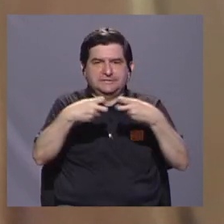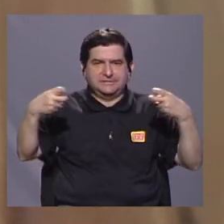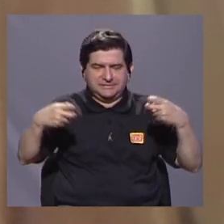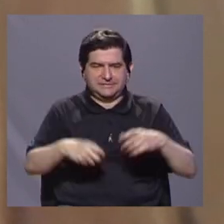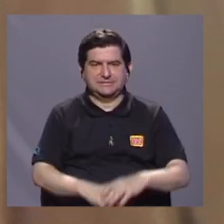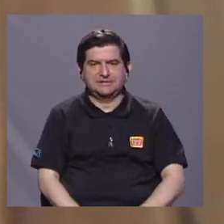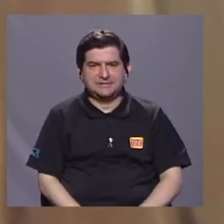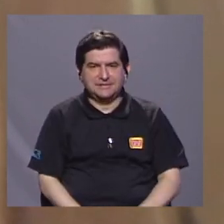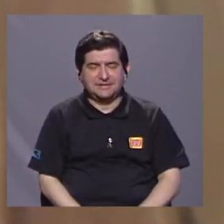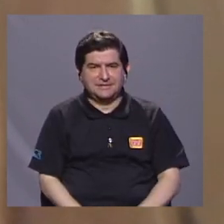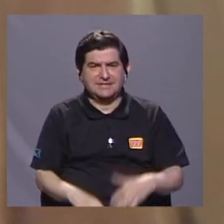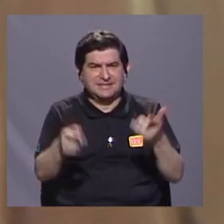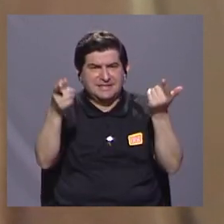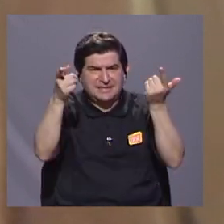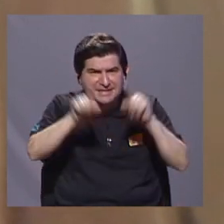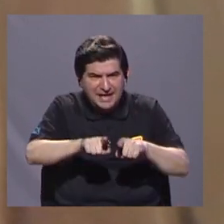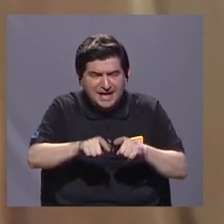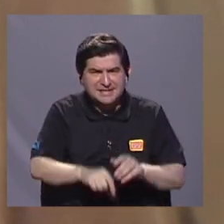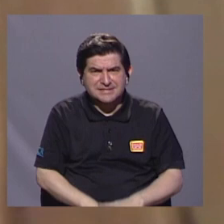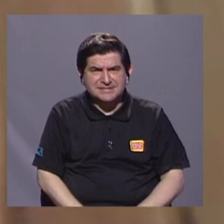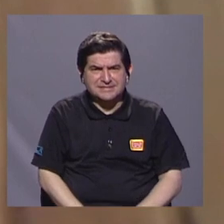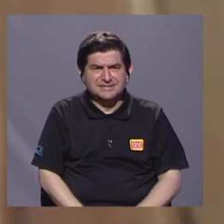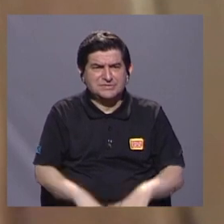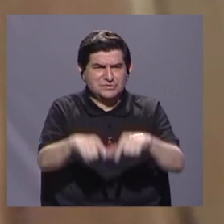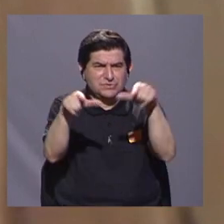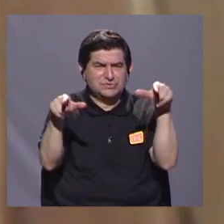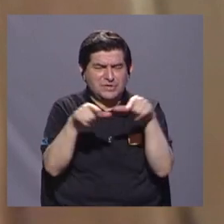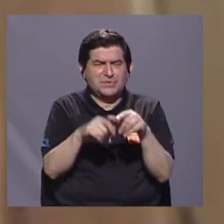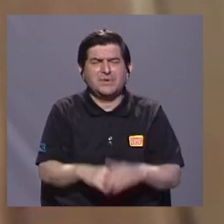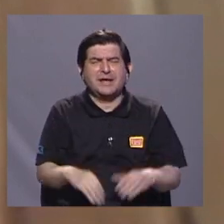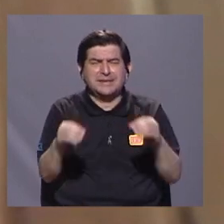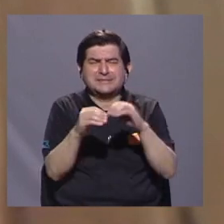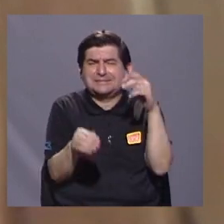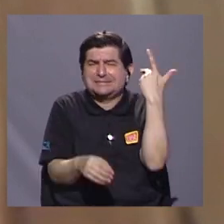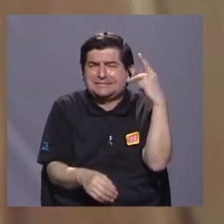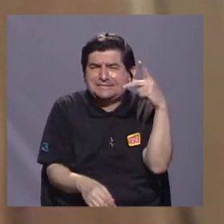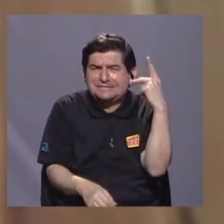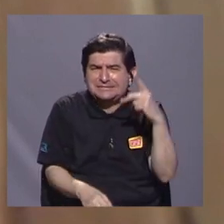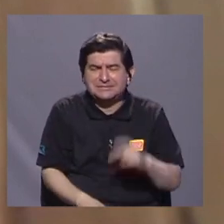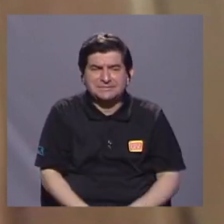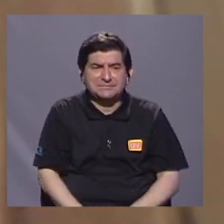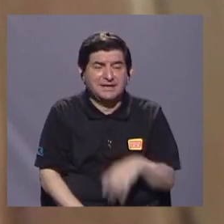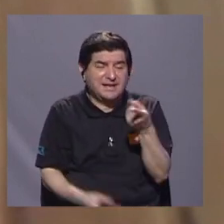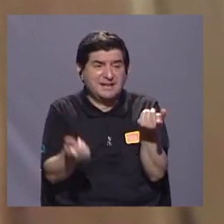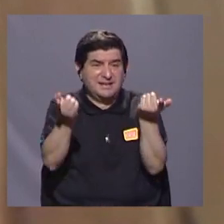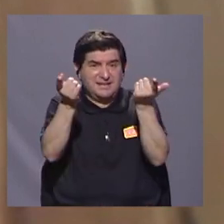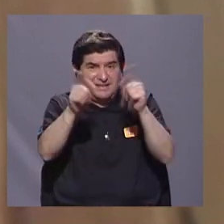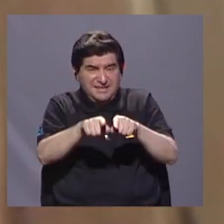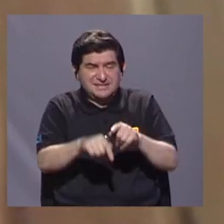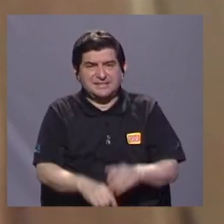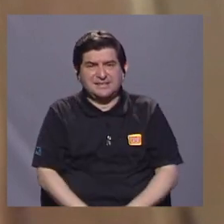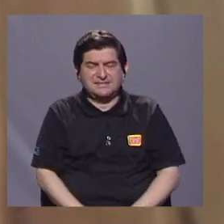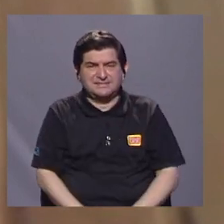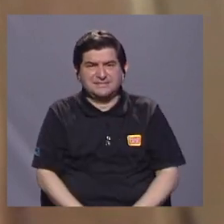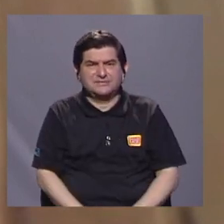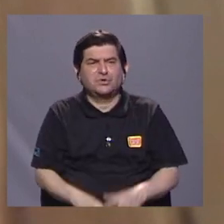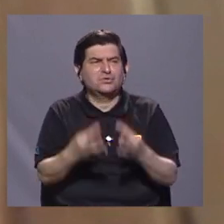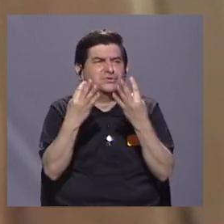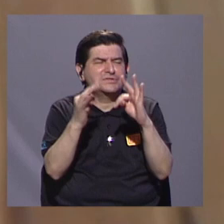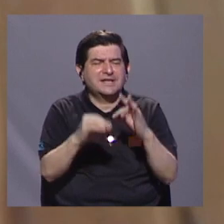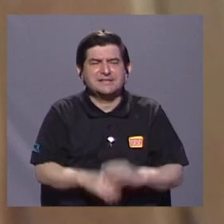En los casos ya de puntos más calientes, pues entonces viene lo que es el cableado